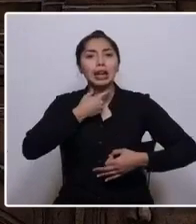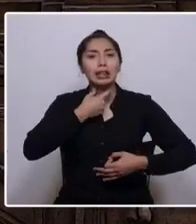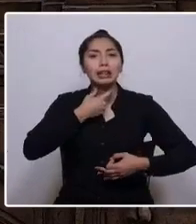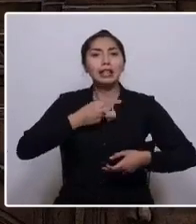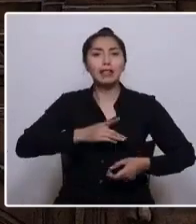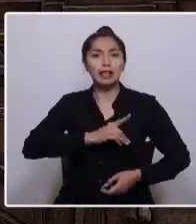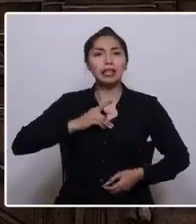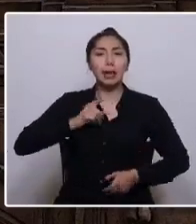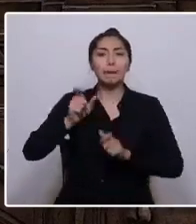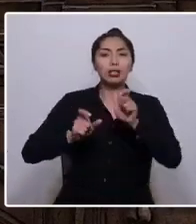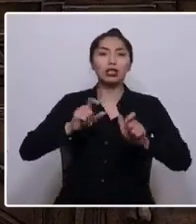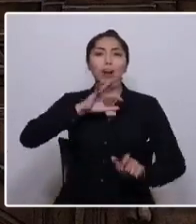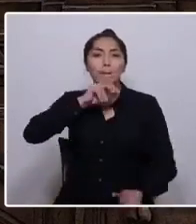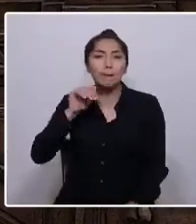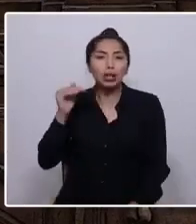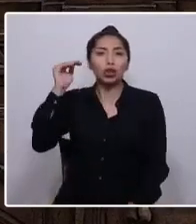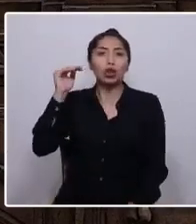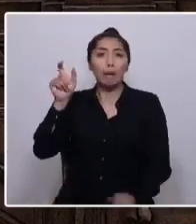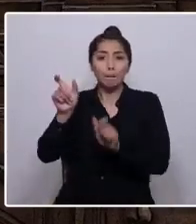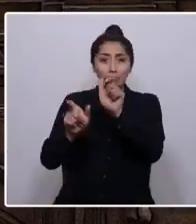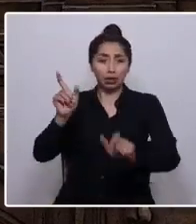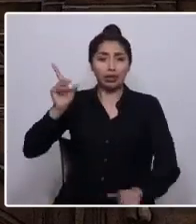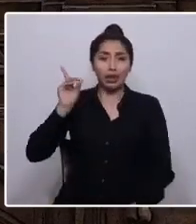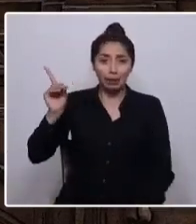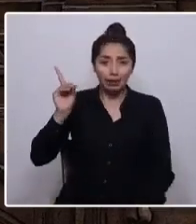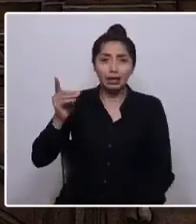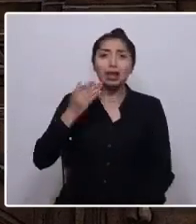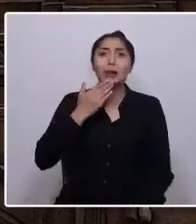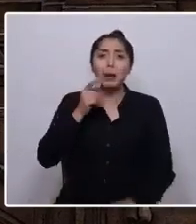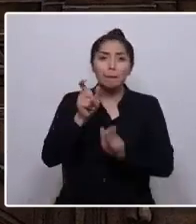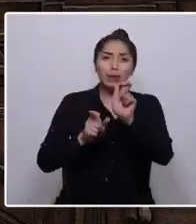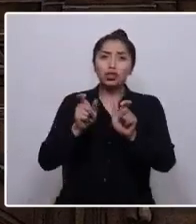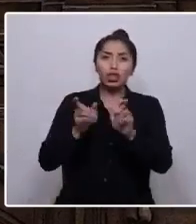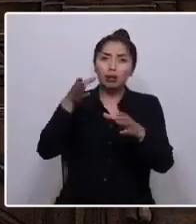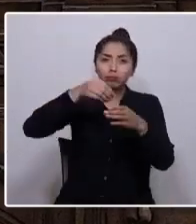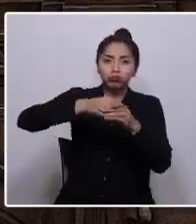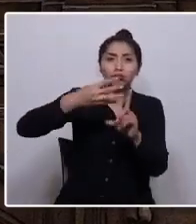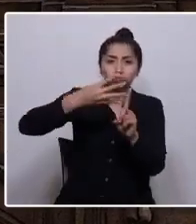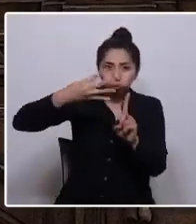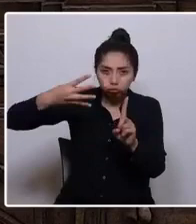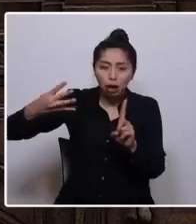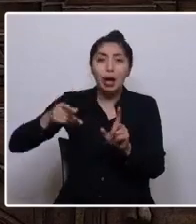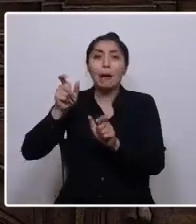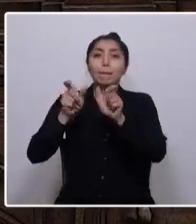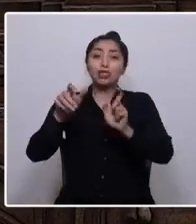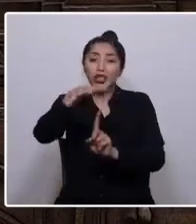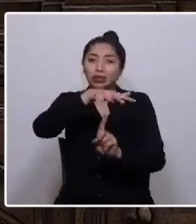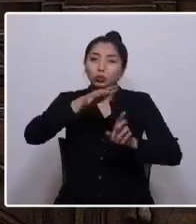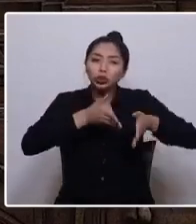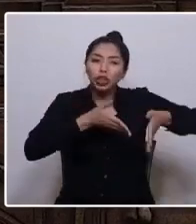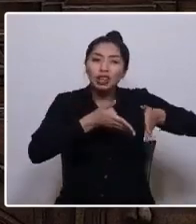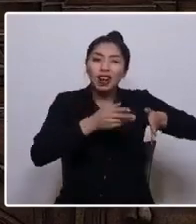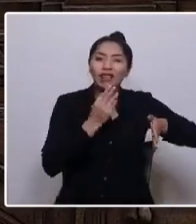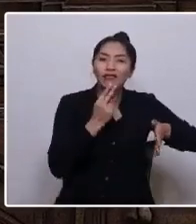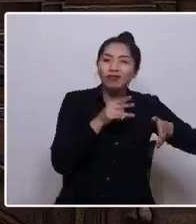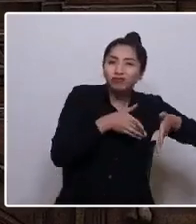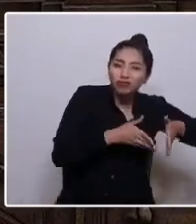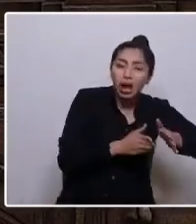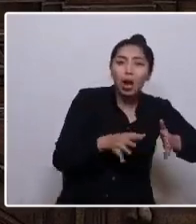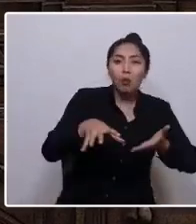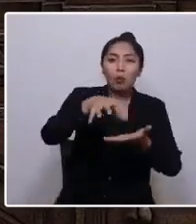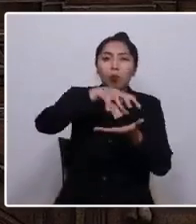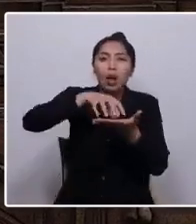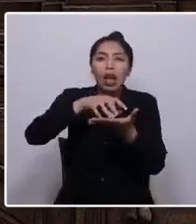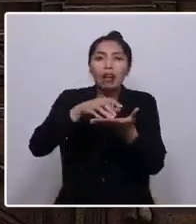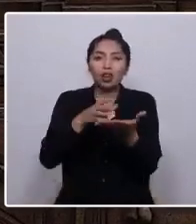personas en situación de discapacidad, de las diversidades exogenéricas, las personas en situación de calle, los pueblos oprimidos, de todas